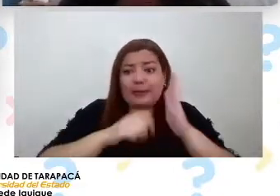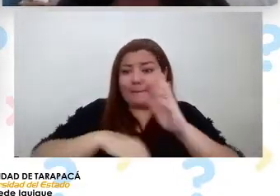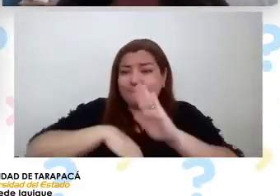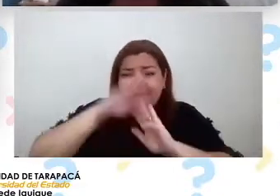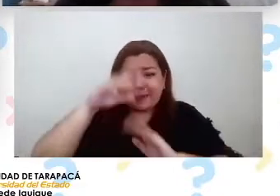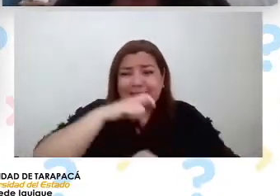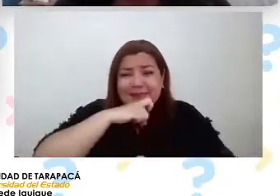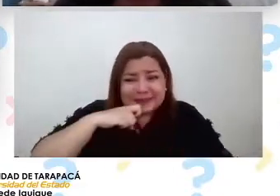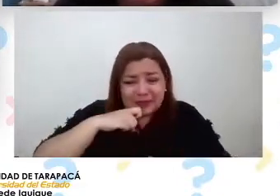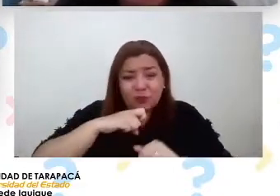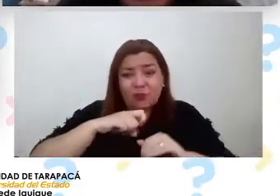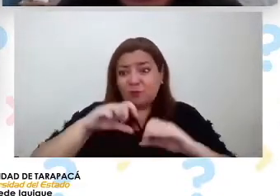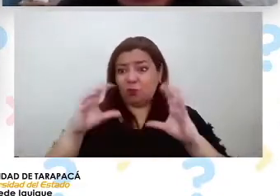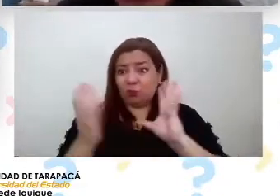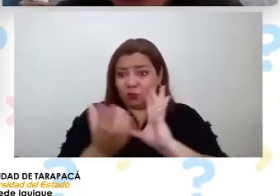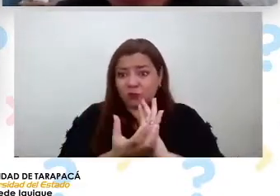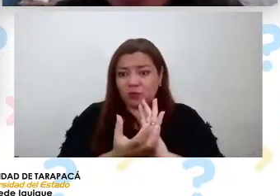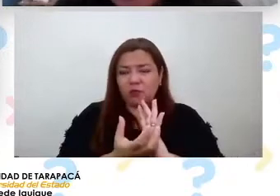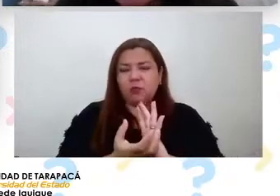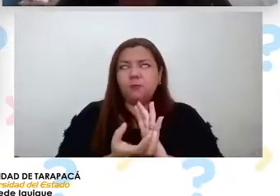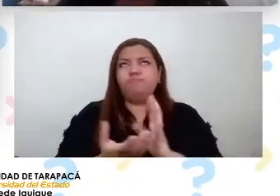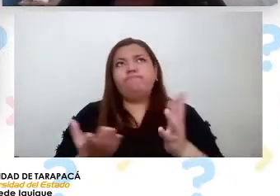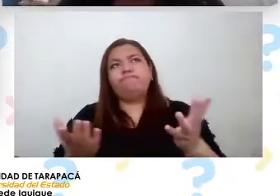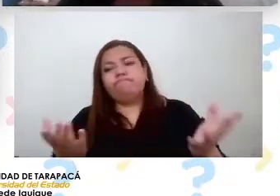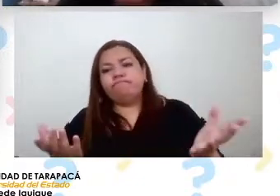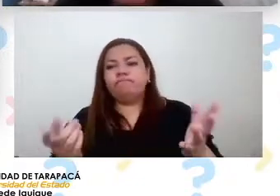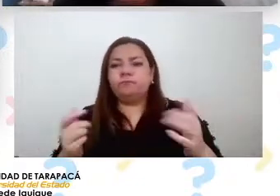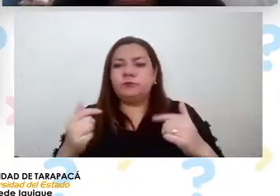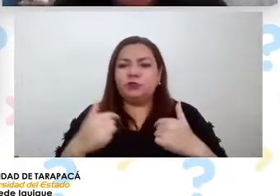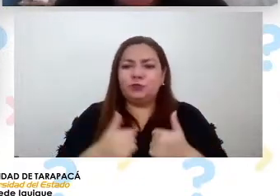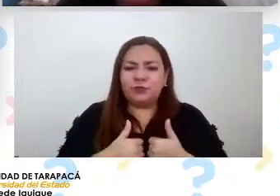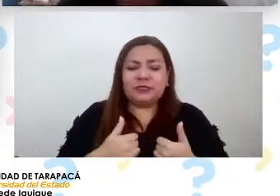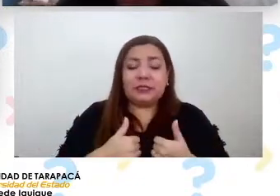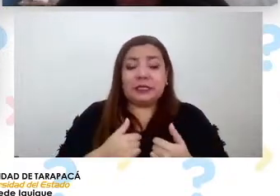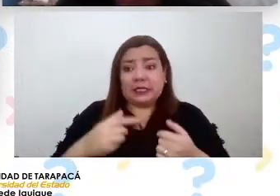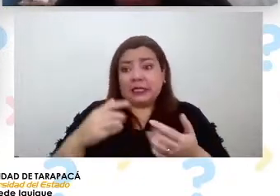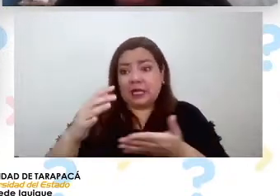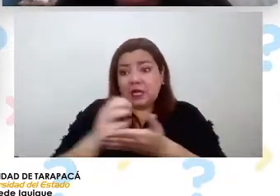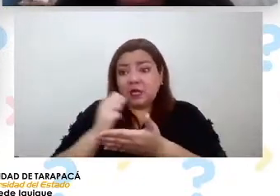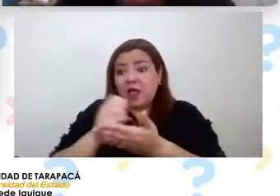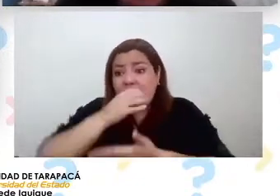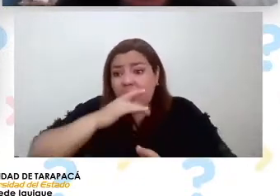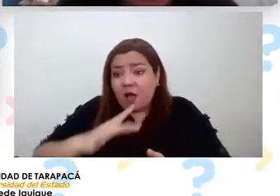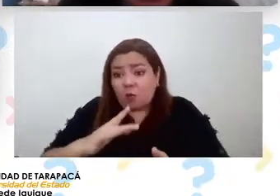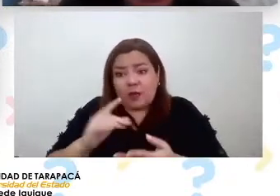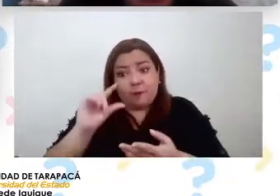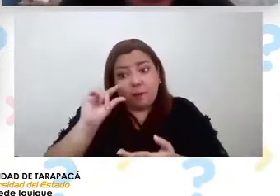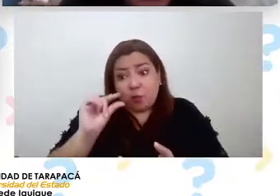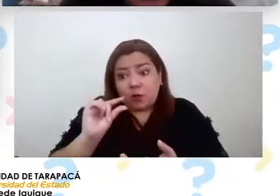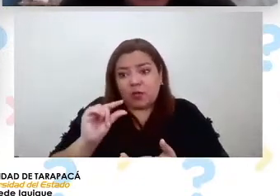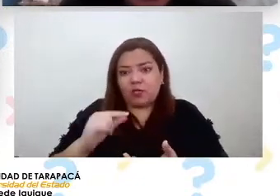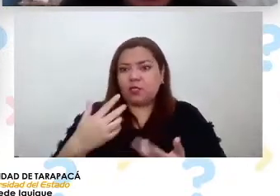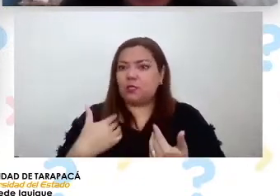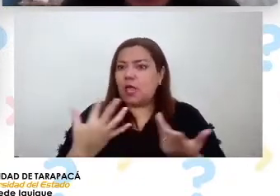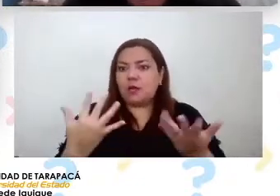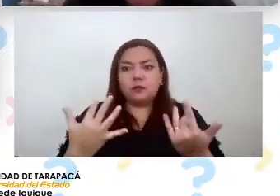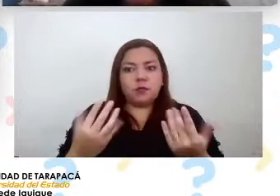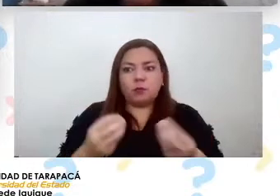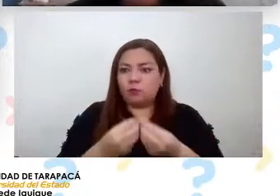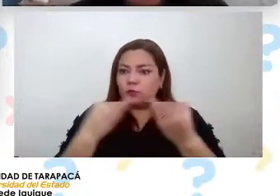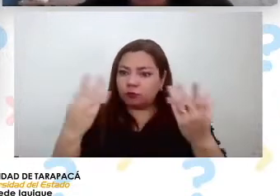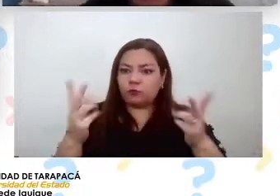acá en esta región el recurso hídrico realmente es muy escaso y vital para nuestra subsistencia.